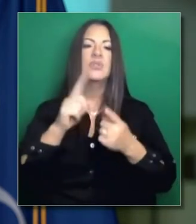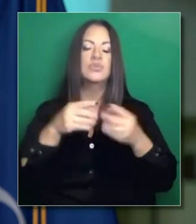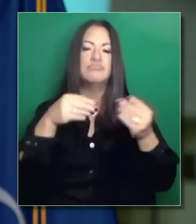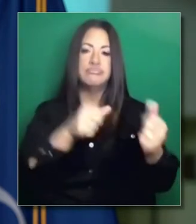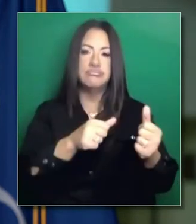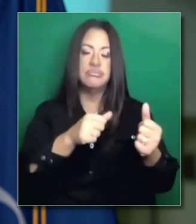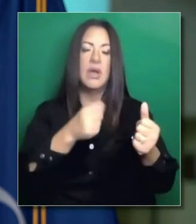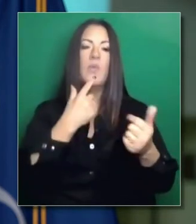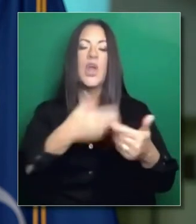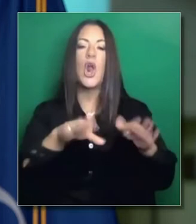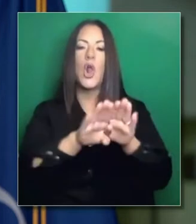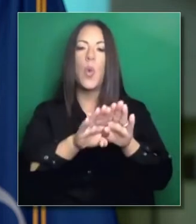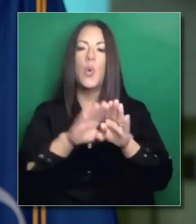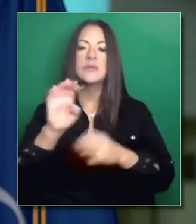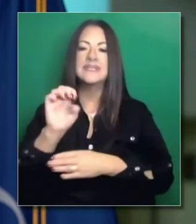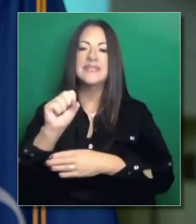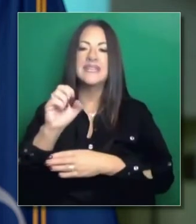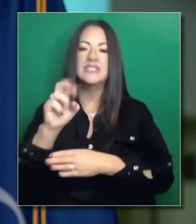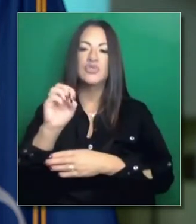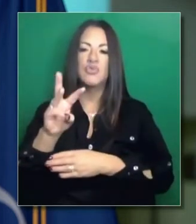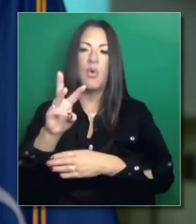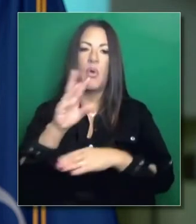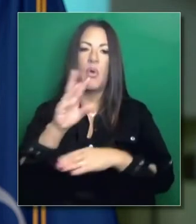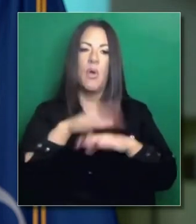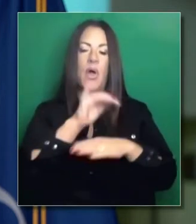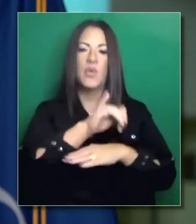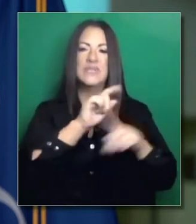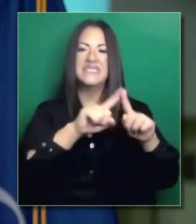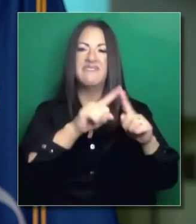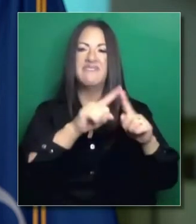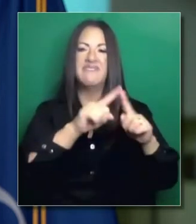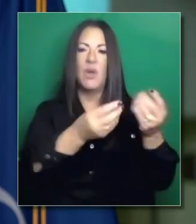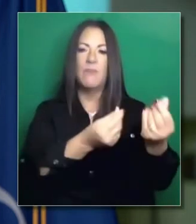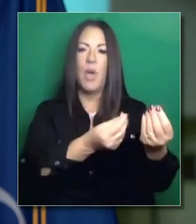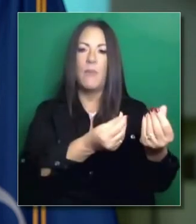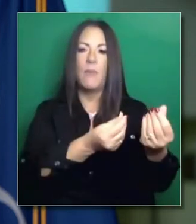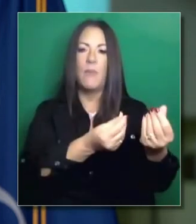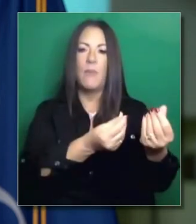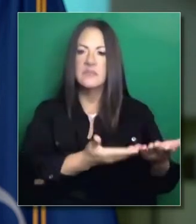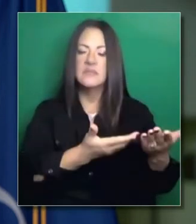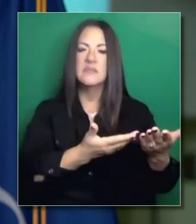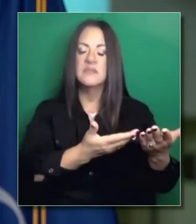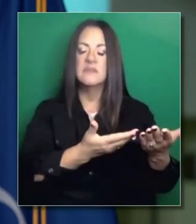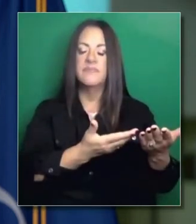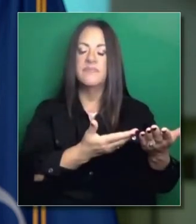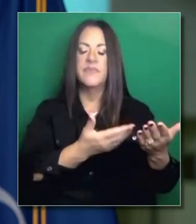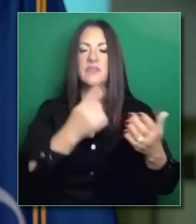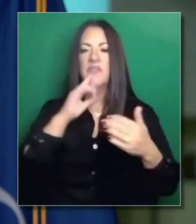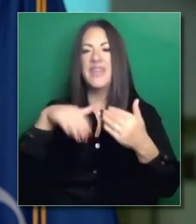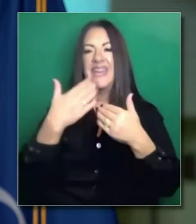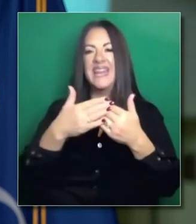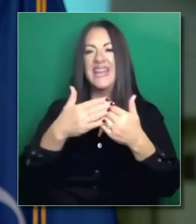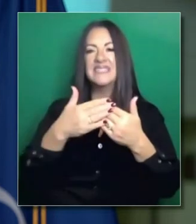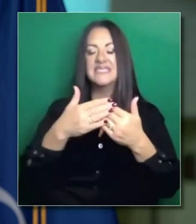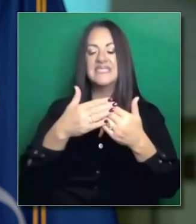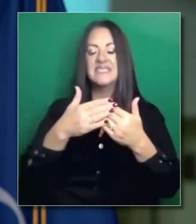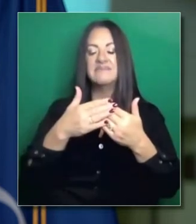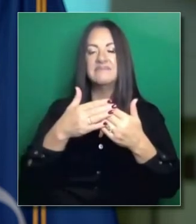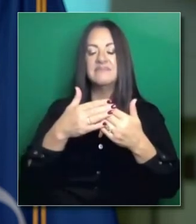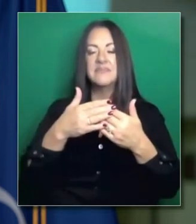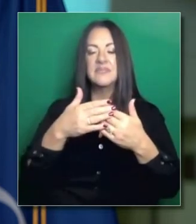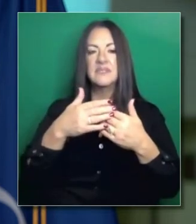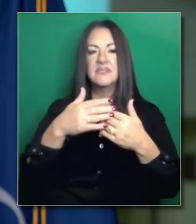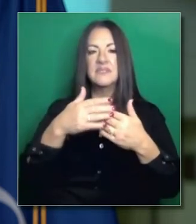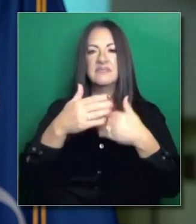cerrar la aplica en estos proyectos. Así que en las próximas semanas y meses se